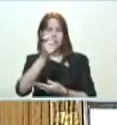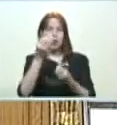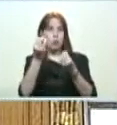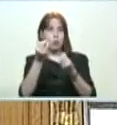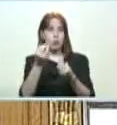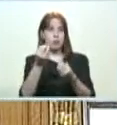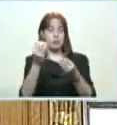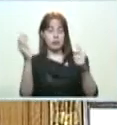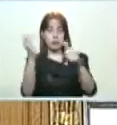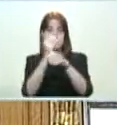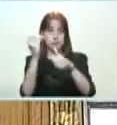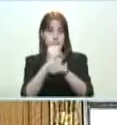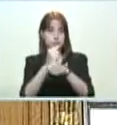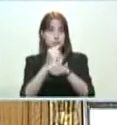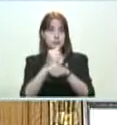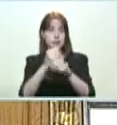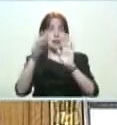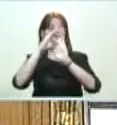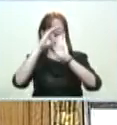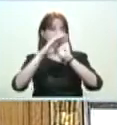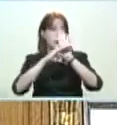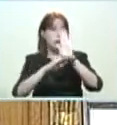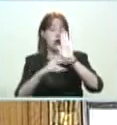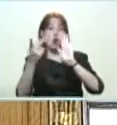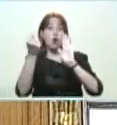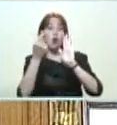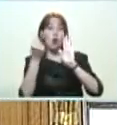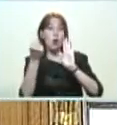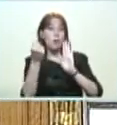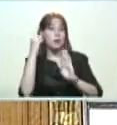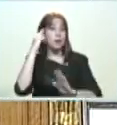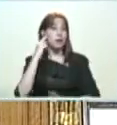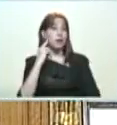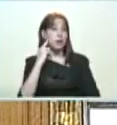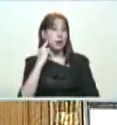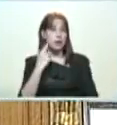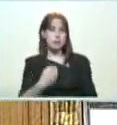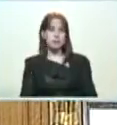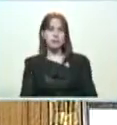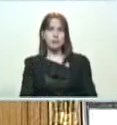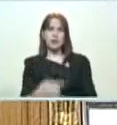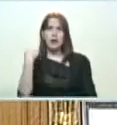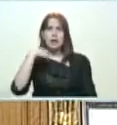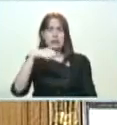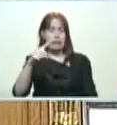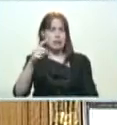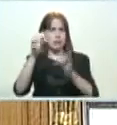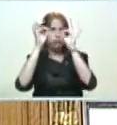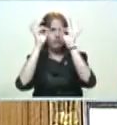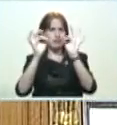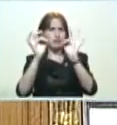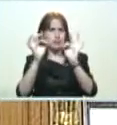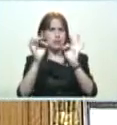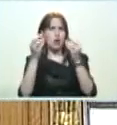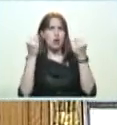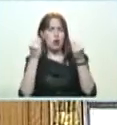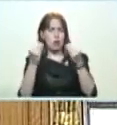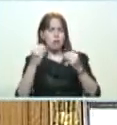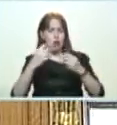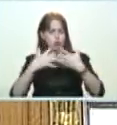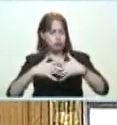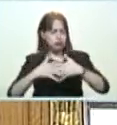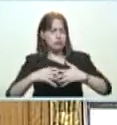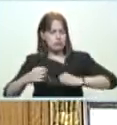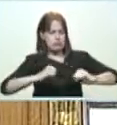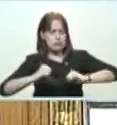Este es el camino. La agenda económica bolivariana. Ya lo tenemos diseñado, definido. En cada motor